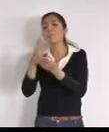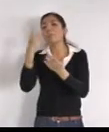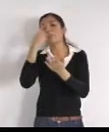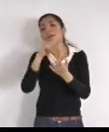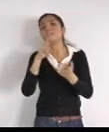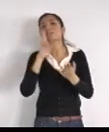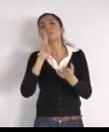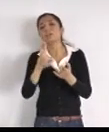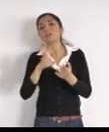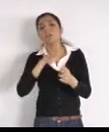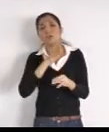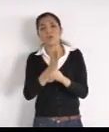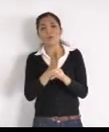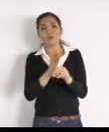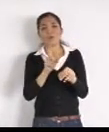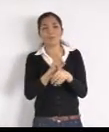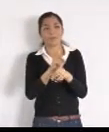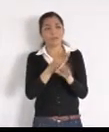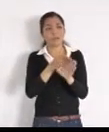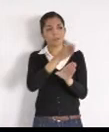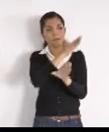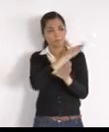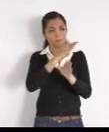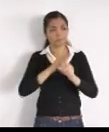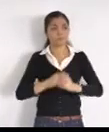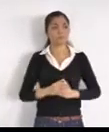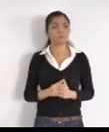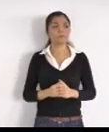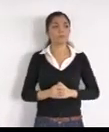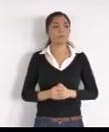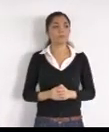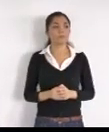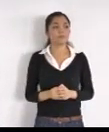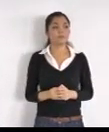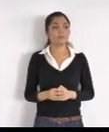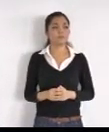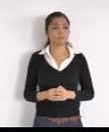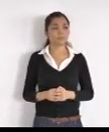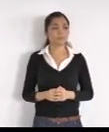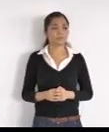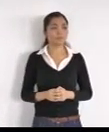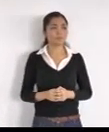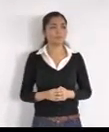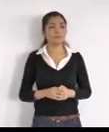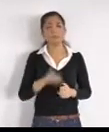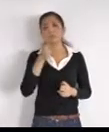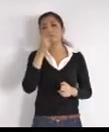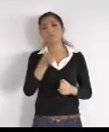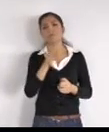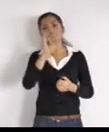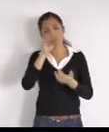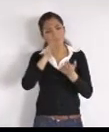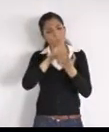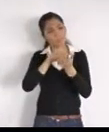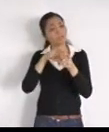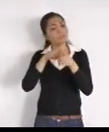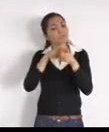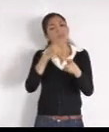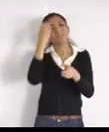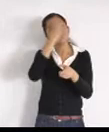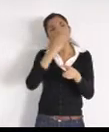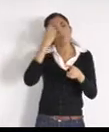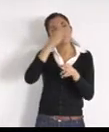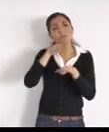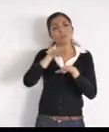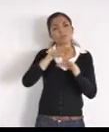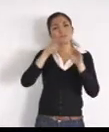pregunta, muchas gracias, sigo en la revisión, tema, te podemos proporcionar, alguna información, de la que ha solicitado, a